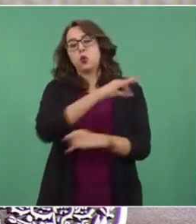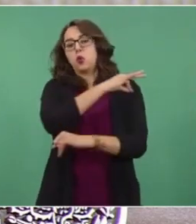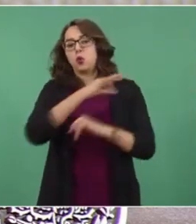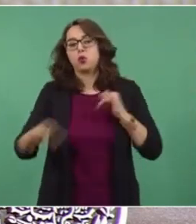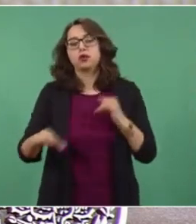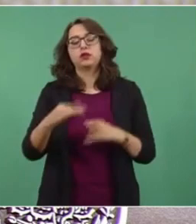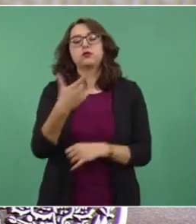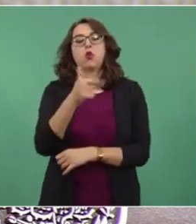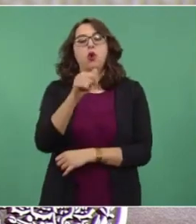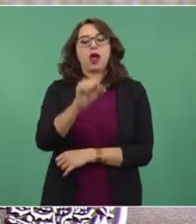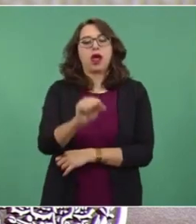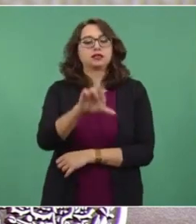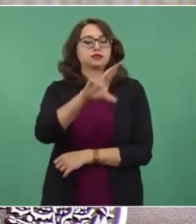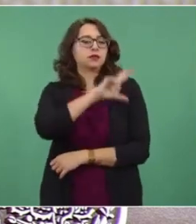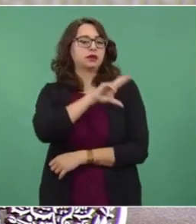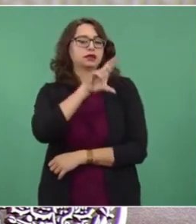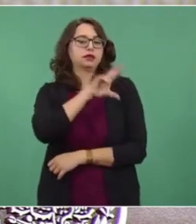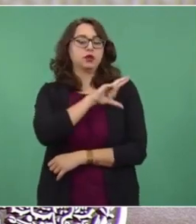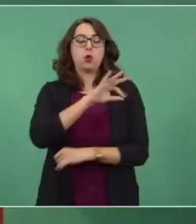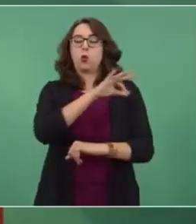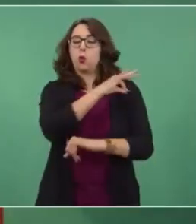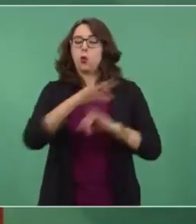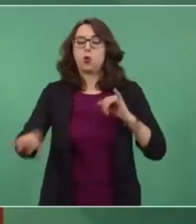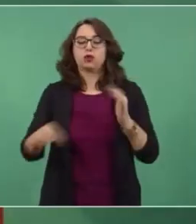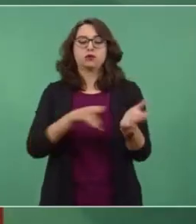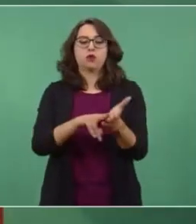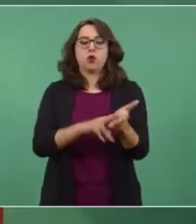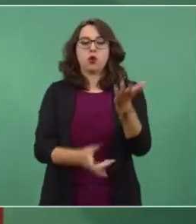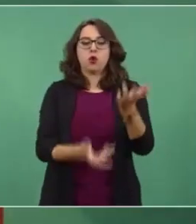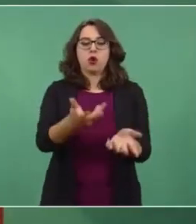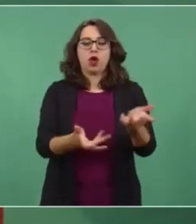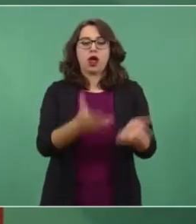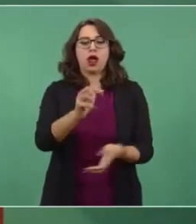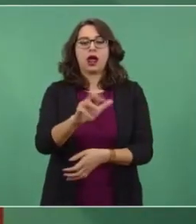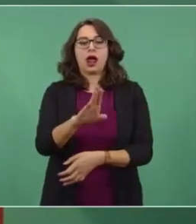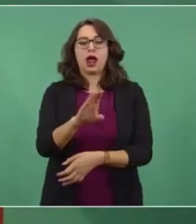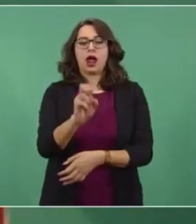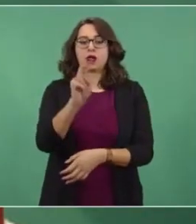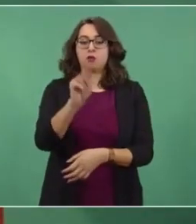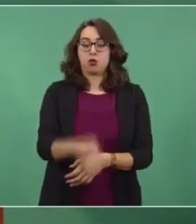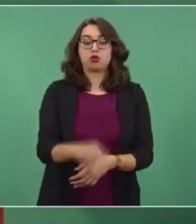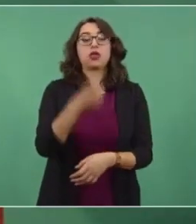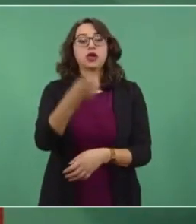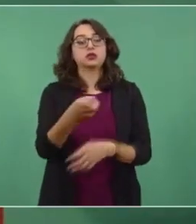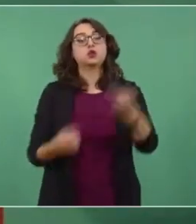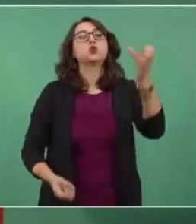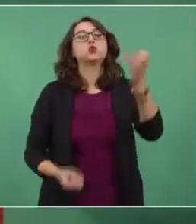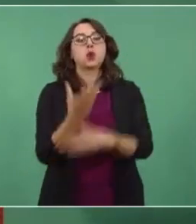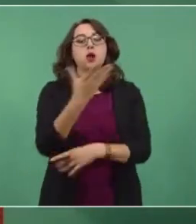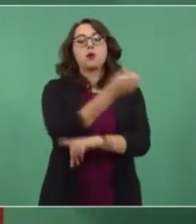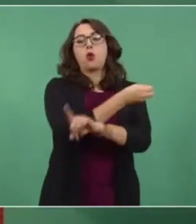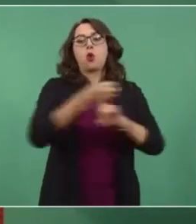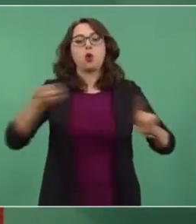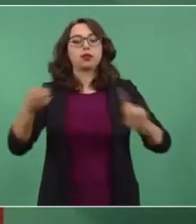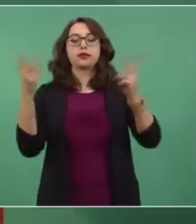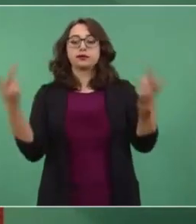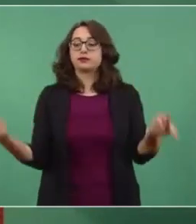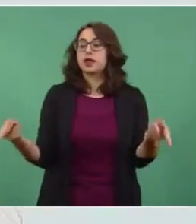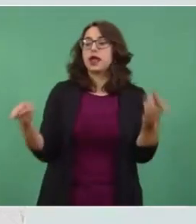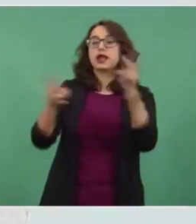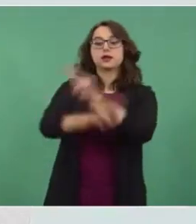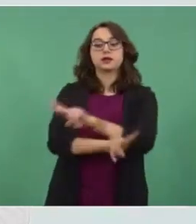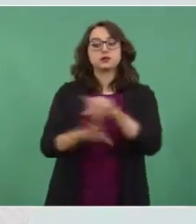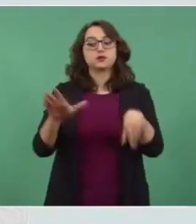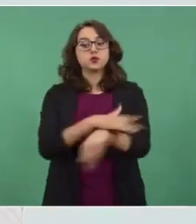privados y al final el carbón. Este despacho, este nuevo despacho nos va a garantizar